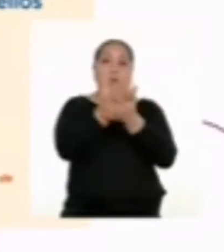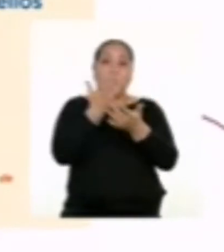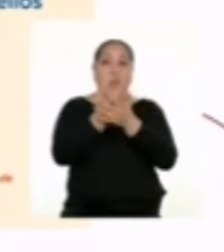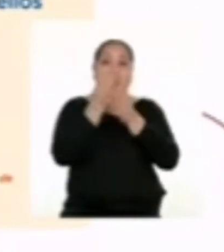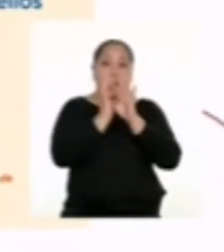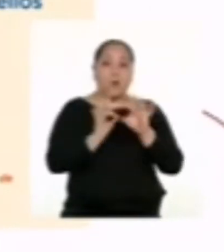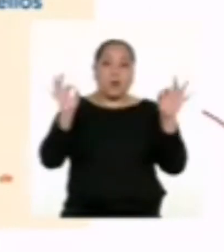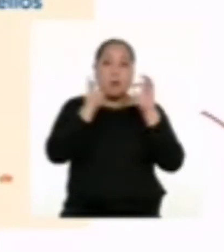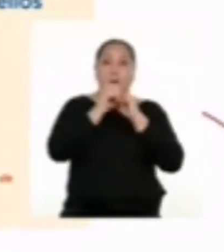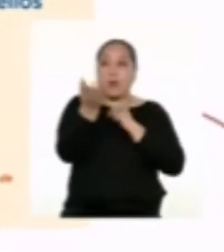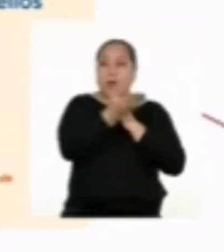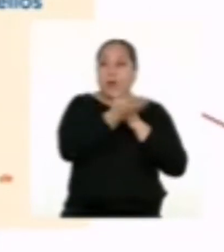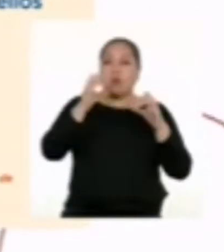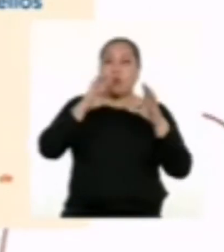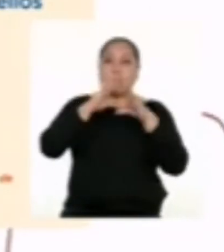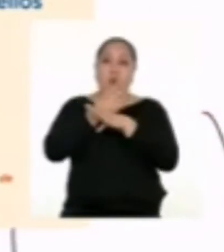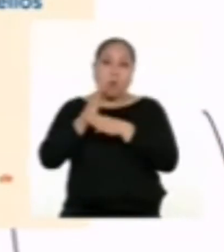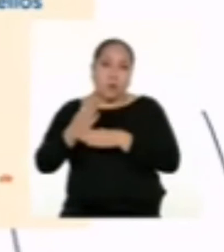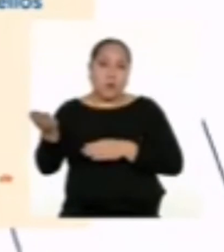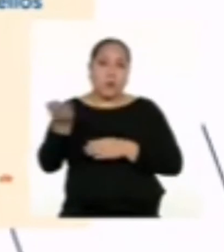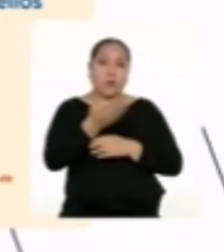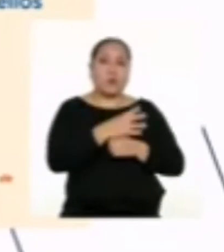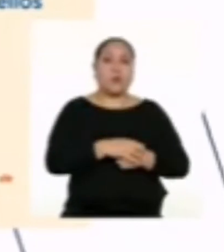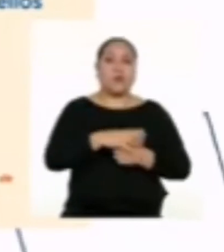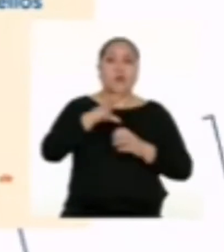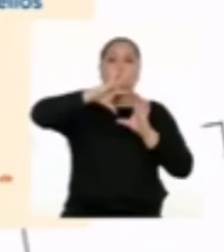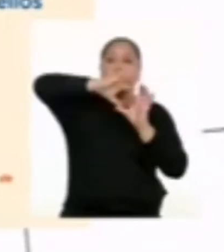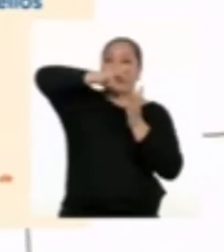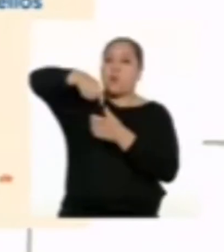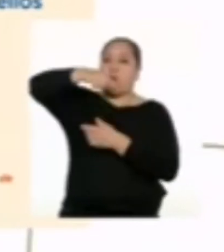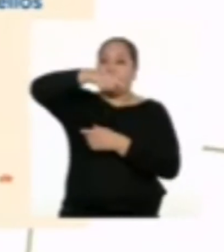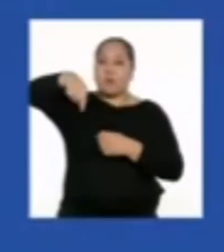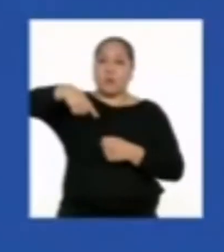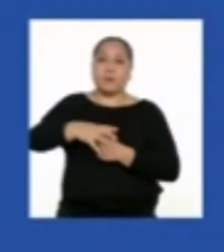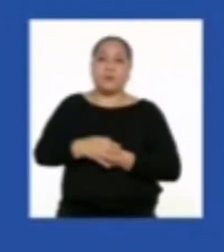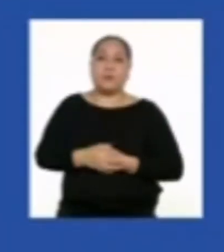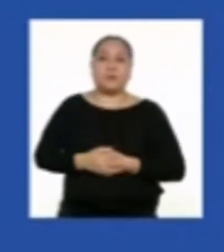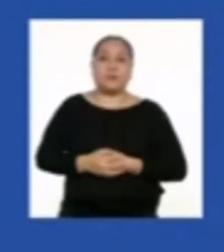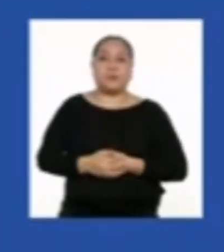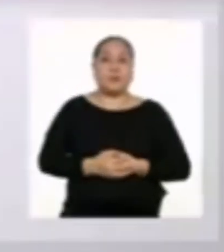oportunidad para que ellos compartan con ustedes su mundo virtual.